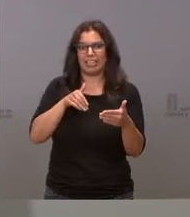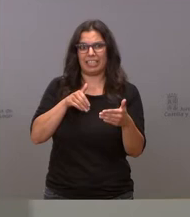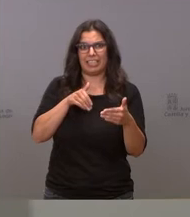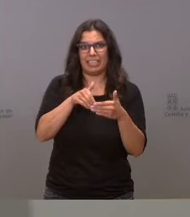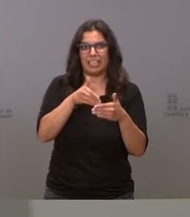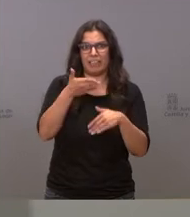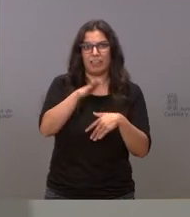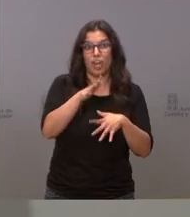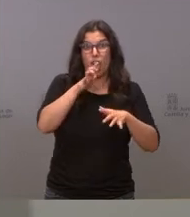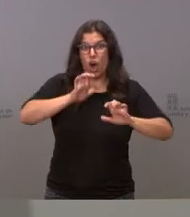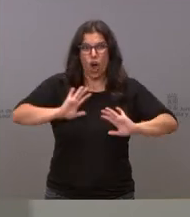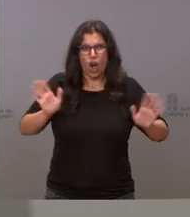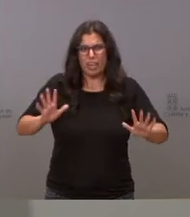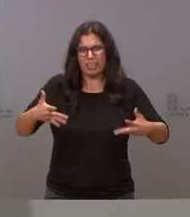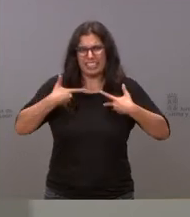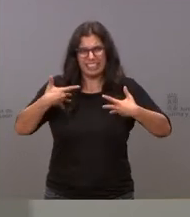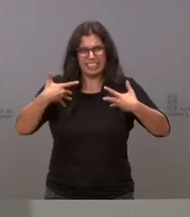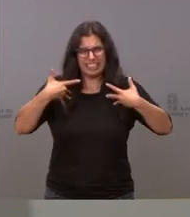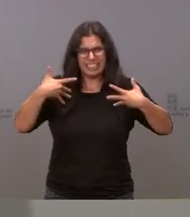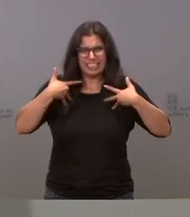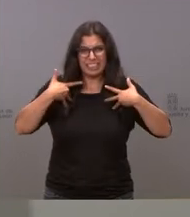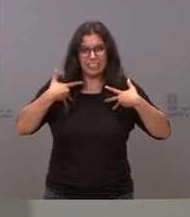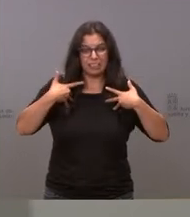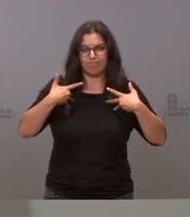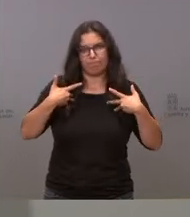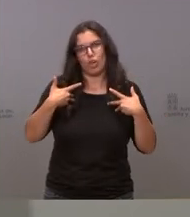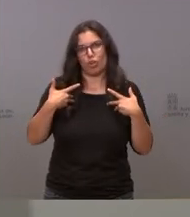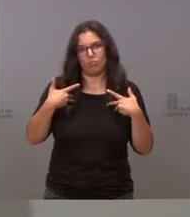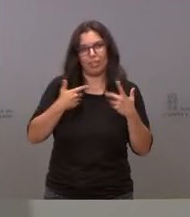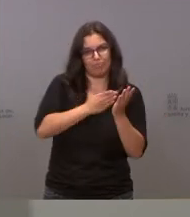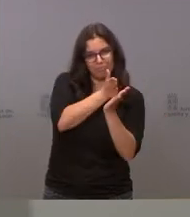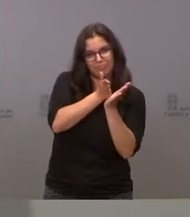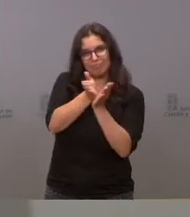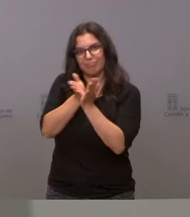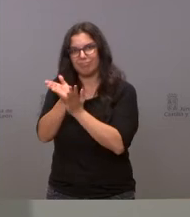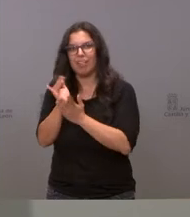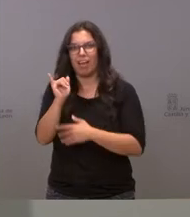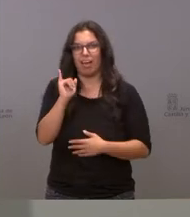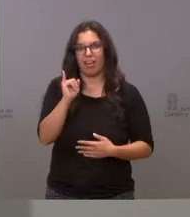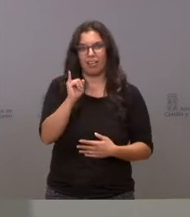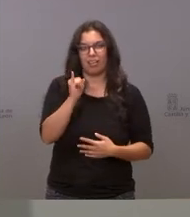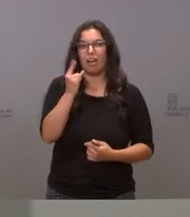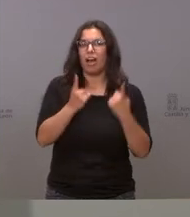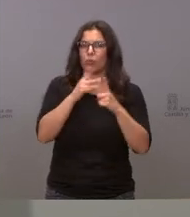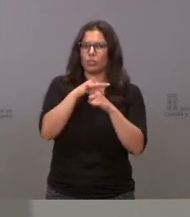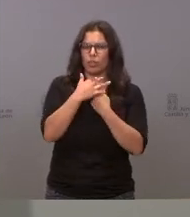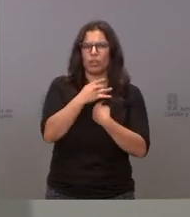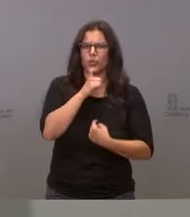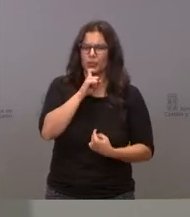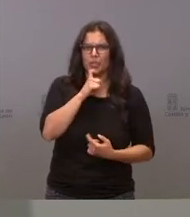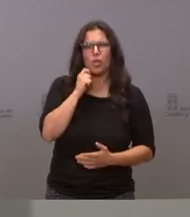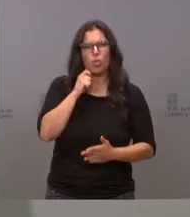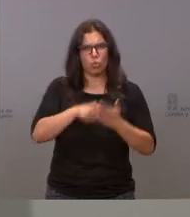como única alternativa que hay otras alternativas que hay situaciones que son muy difíciles muy duras